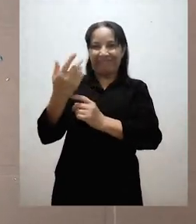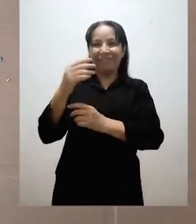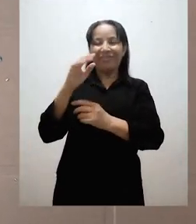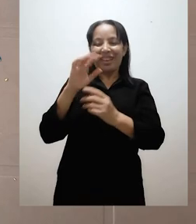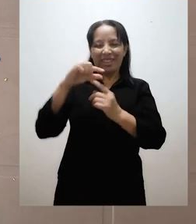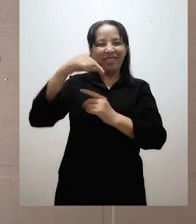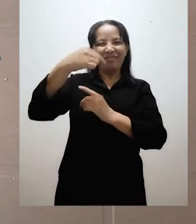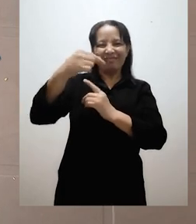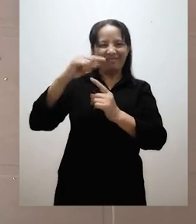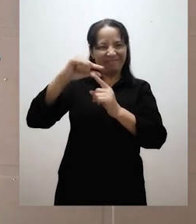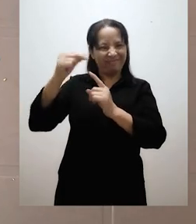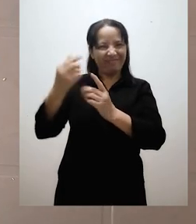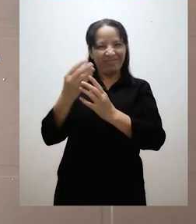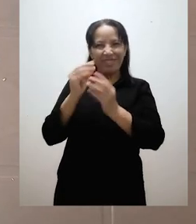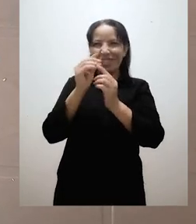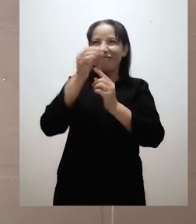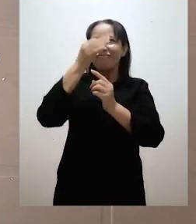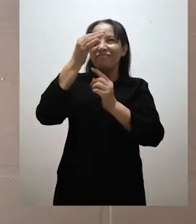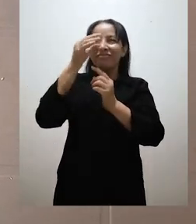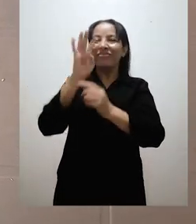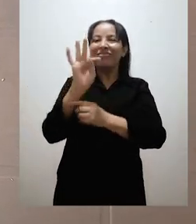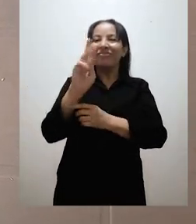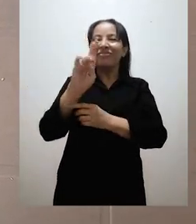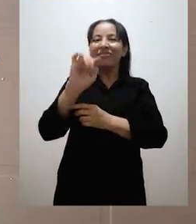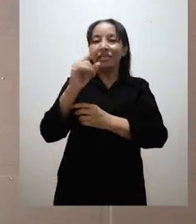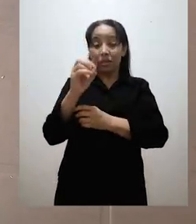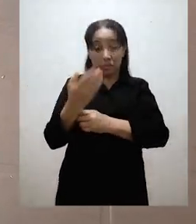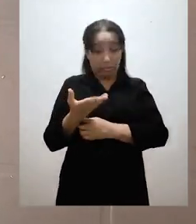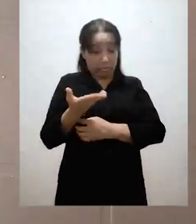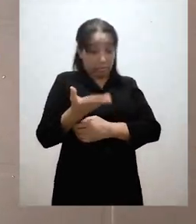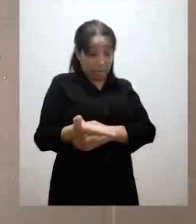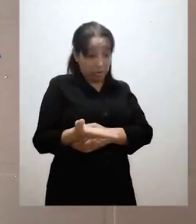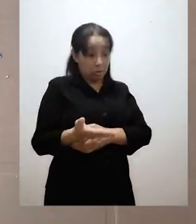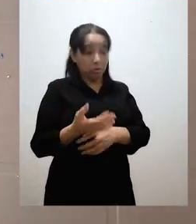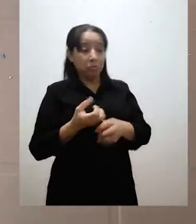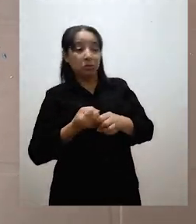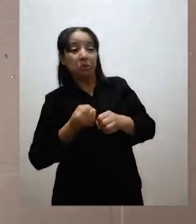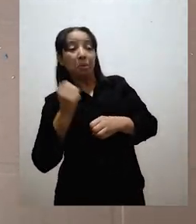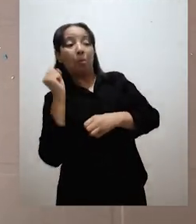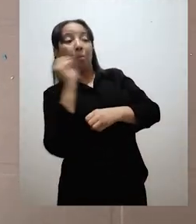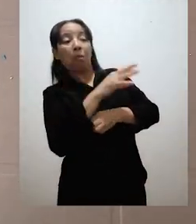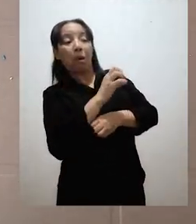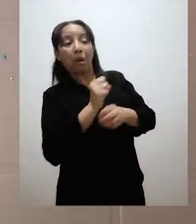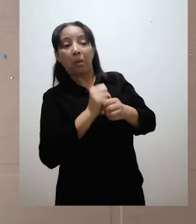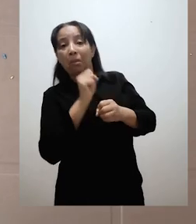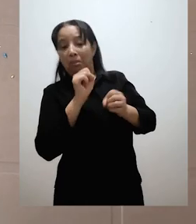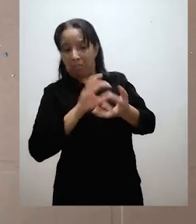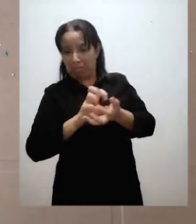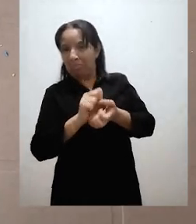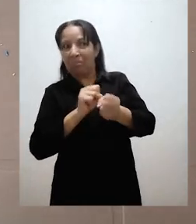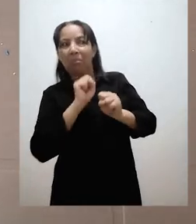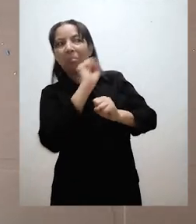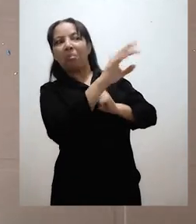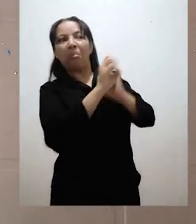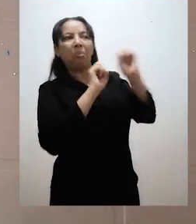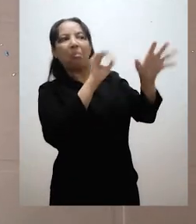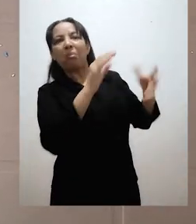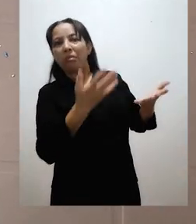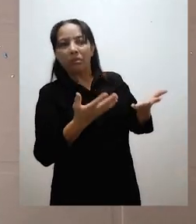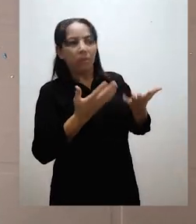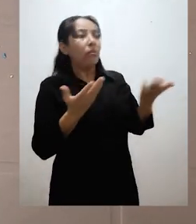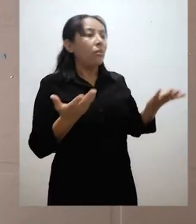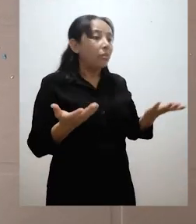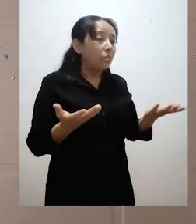al tirarla esta en nuestros jardines o en cualquier otro lado, en poco día ya no va a estar.